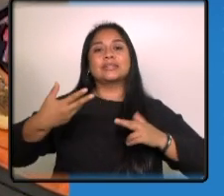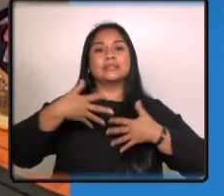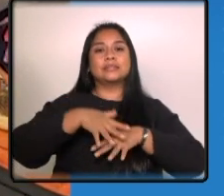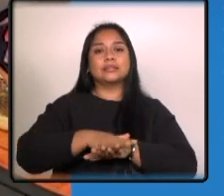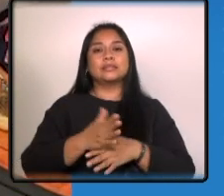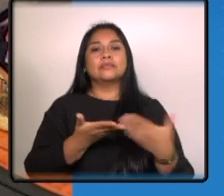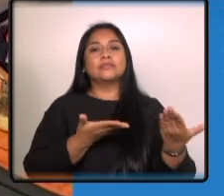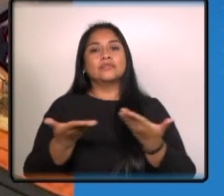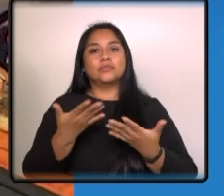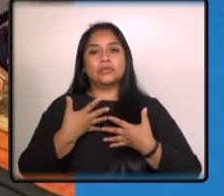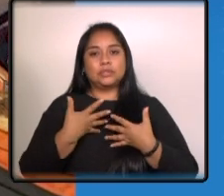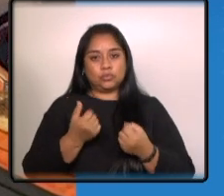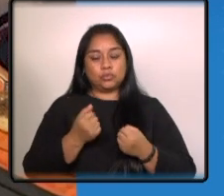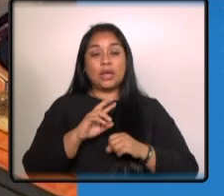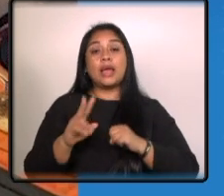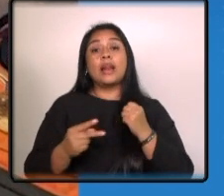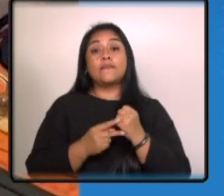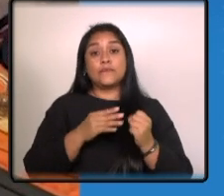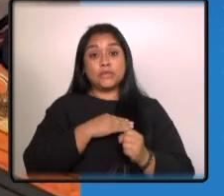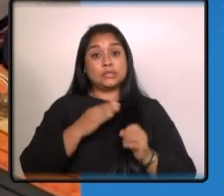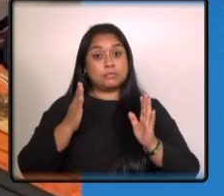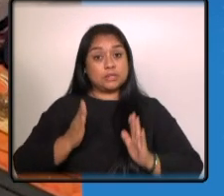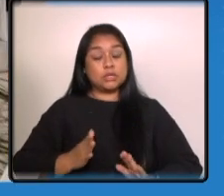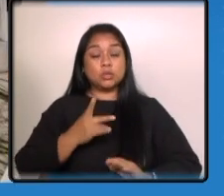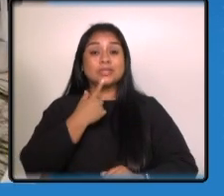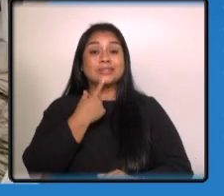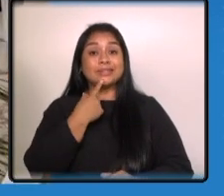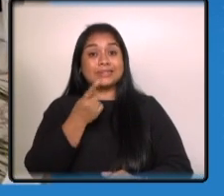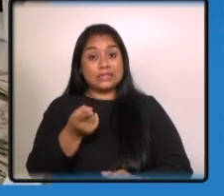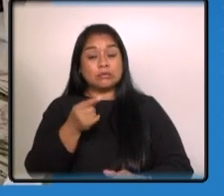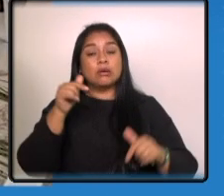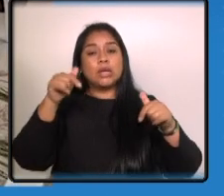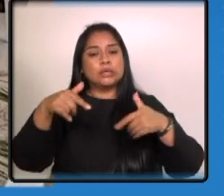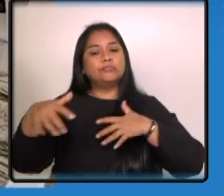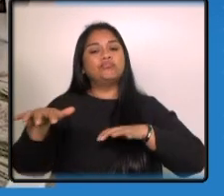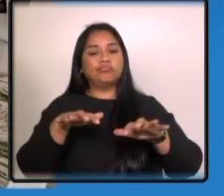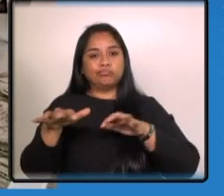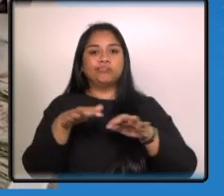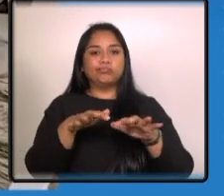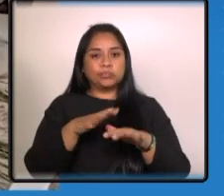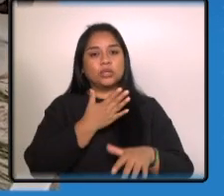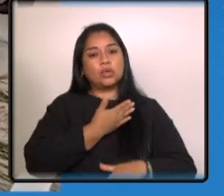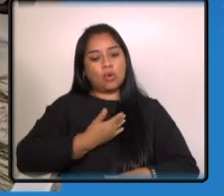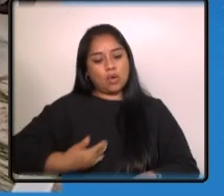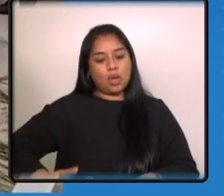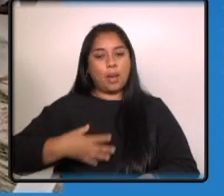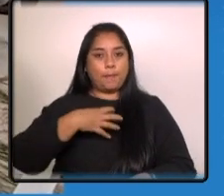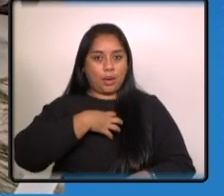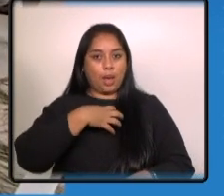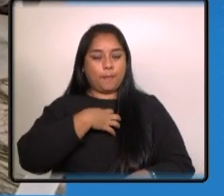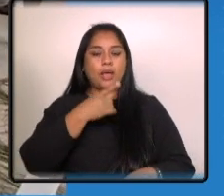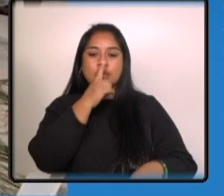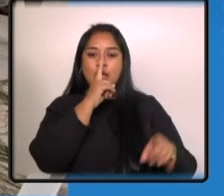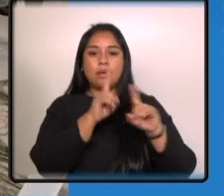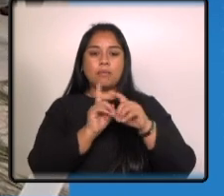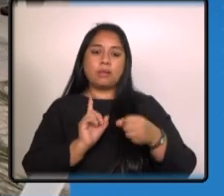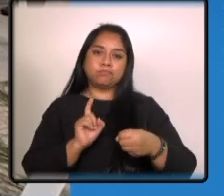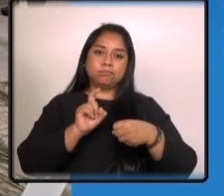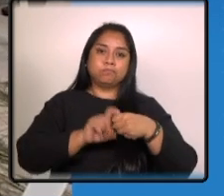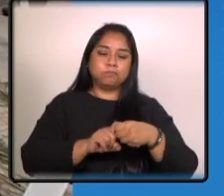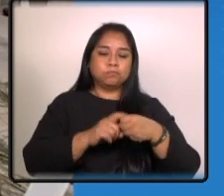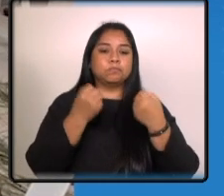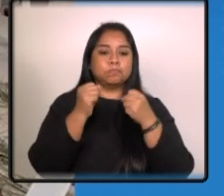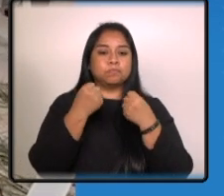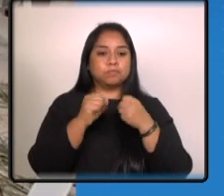salud el viceministro Camey resaltó que estas acciones gubernamentales son parte de la construcción